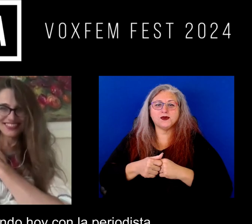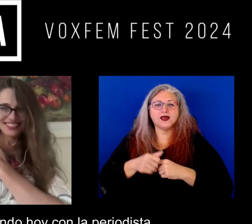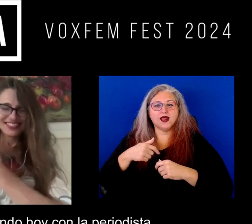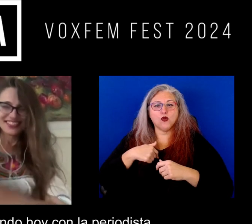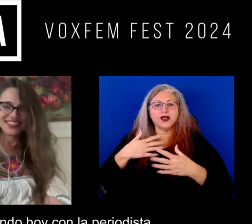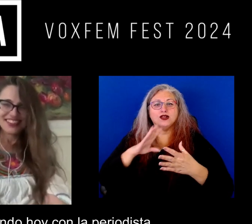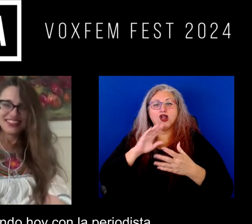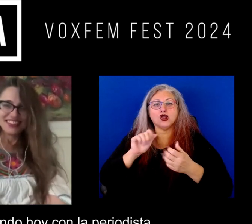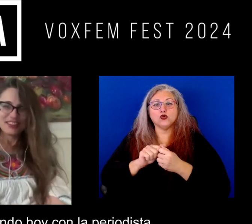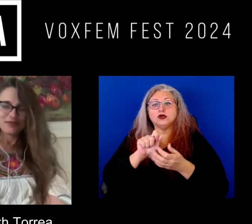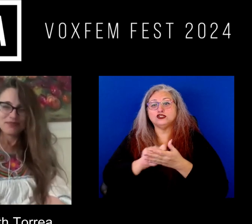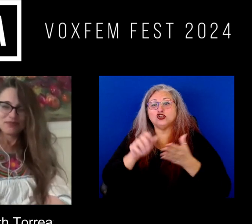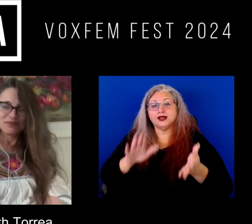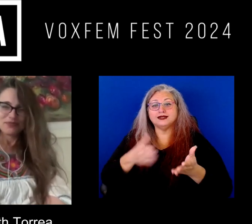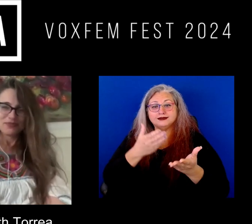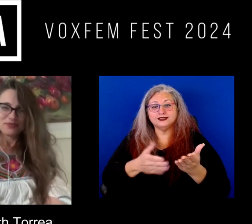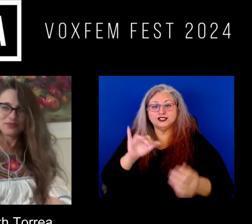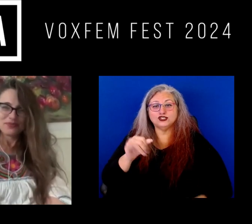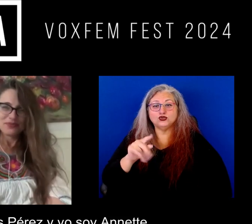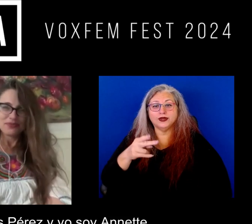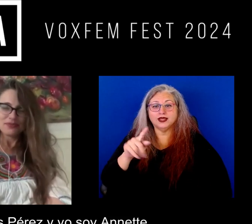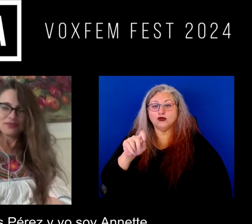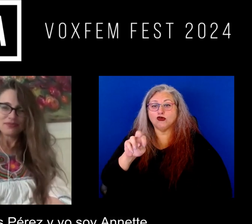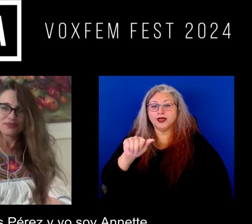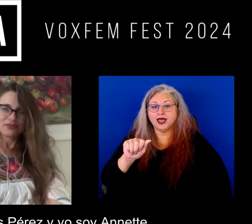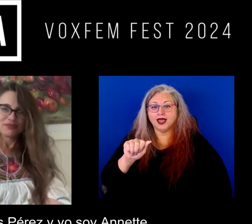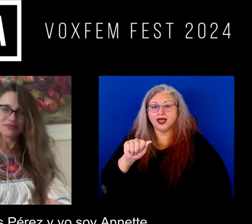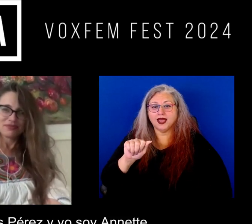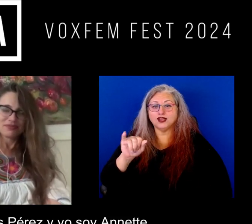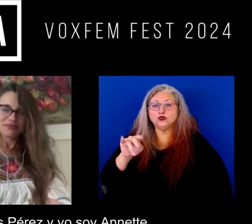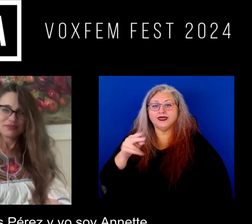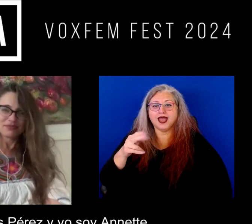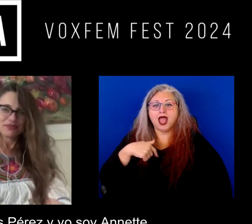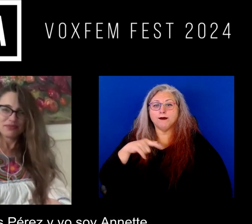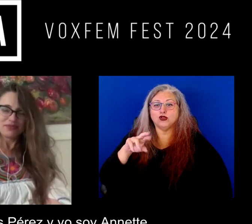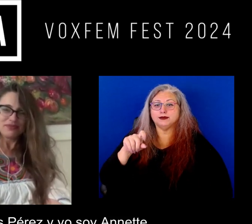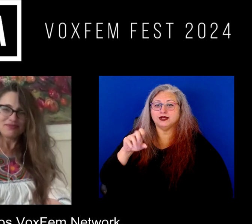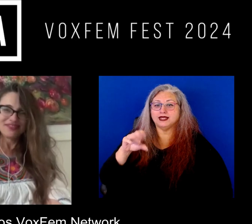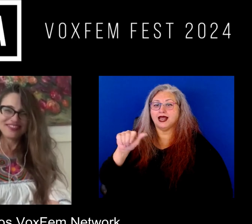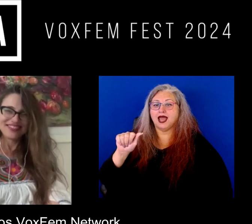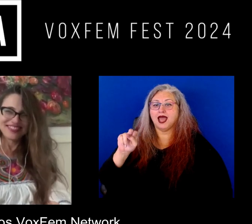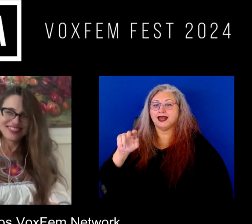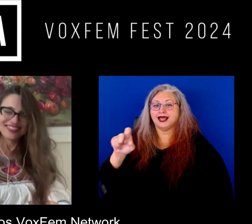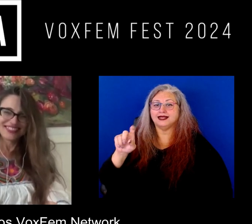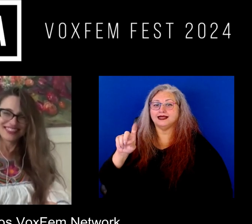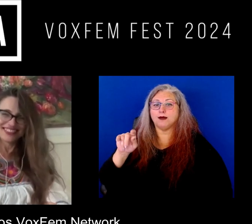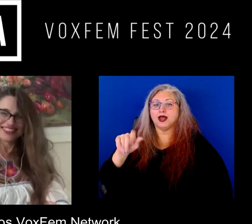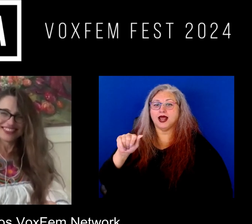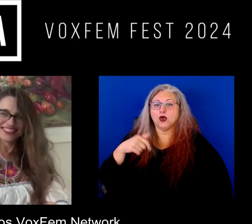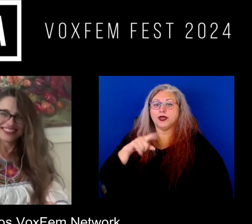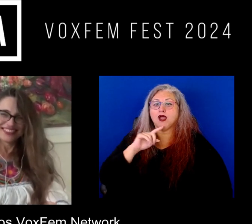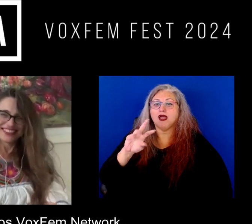hablando hoy con la periodista Judith Torrea Judith soy Lourdes Pérez y yo soy Anette Dalmata y somos